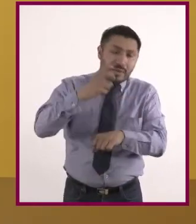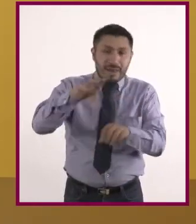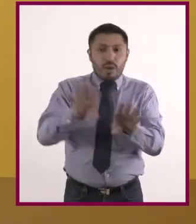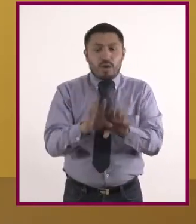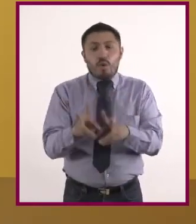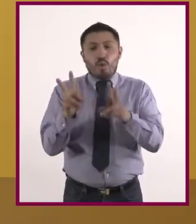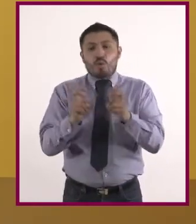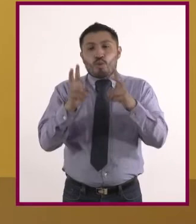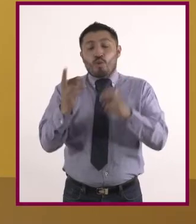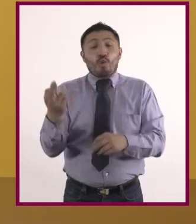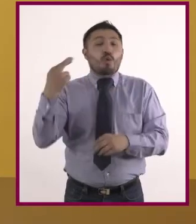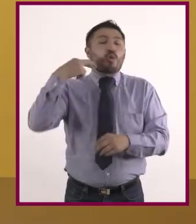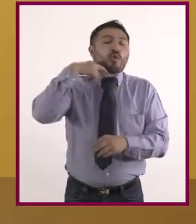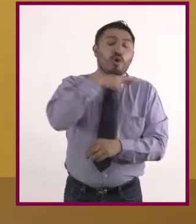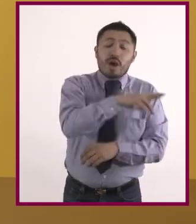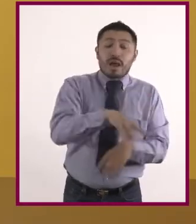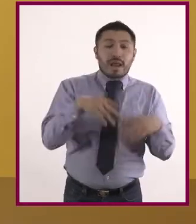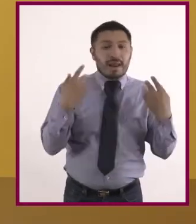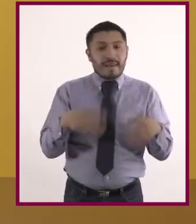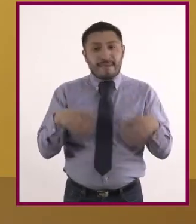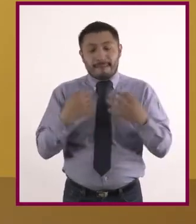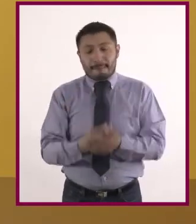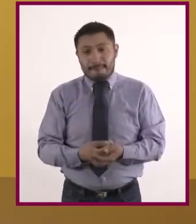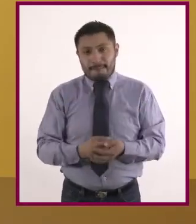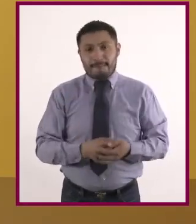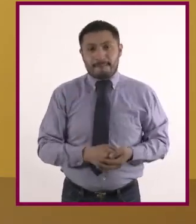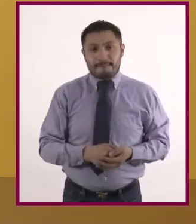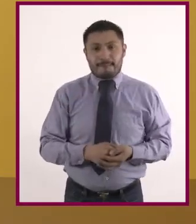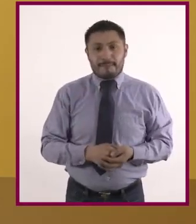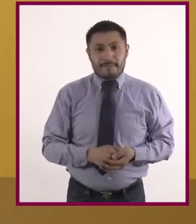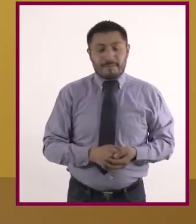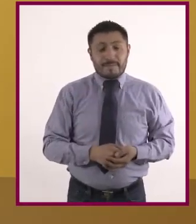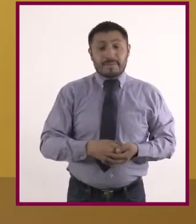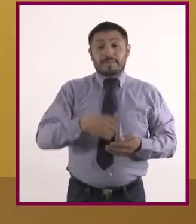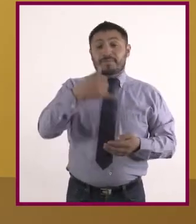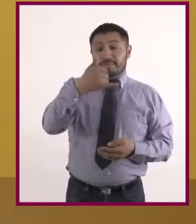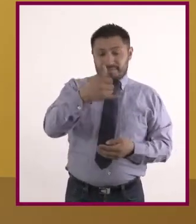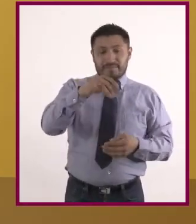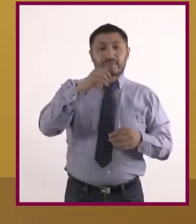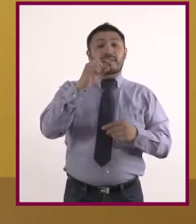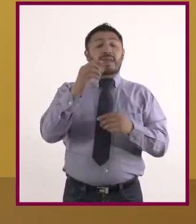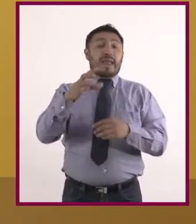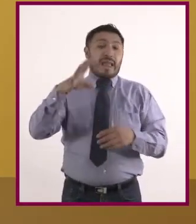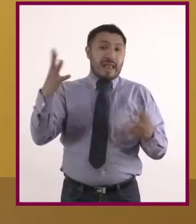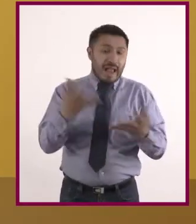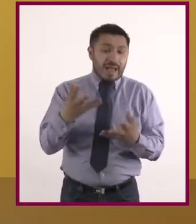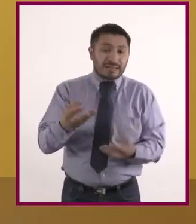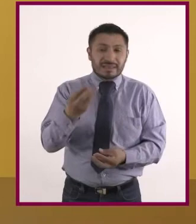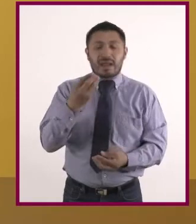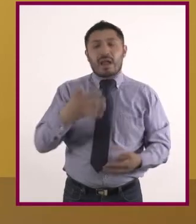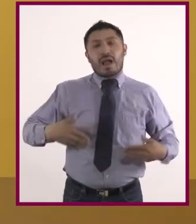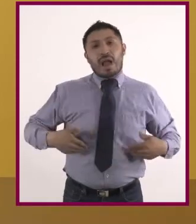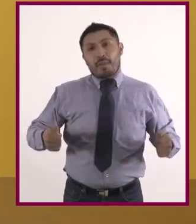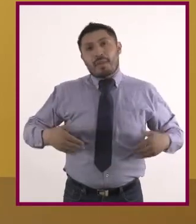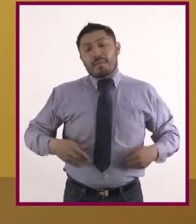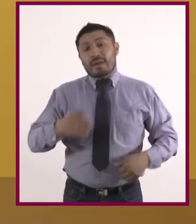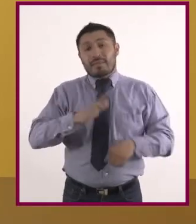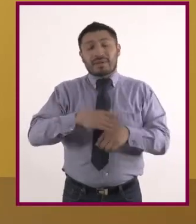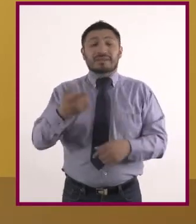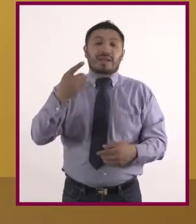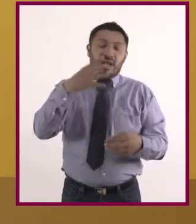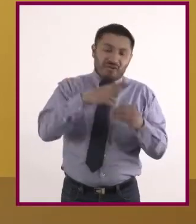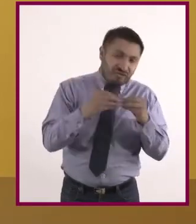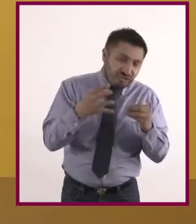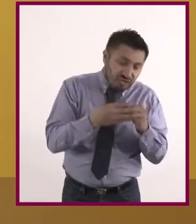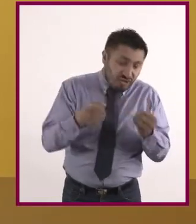estimulan la producción de insulina que induce la creación de grasas en los tejidos corporales y aumenta el apetito. Se encuentran en las frutas, leche,